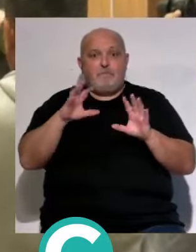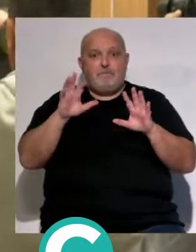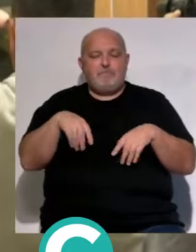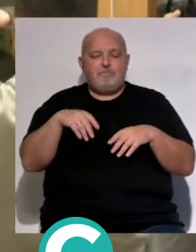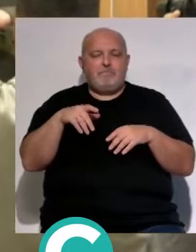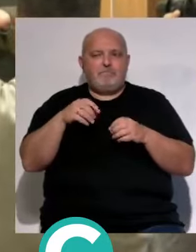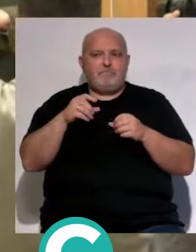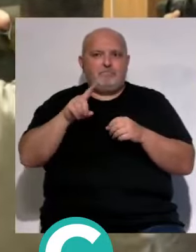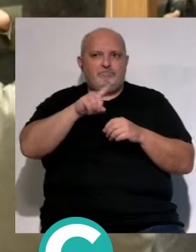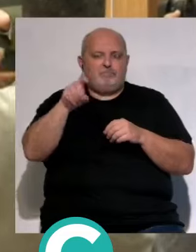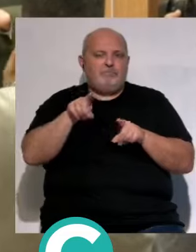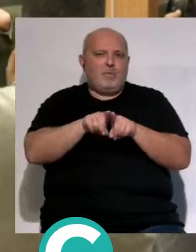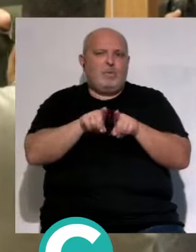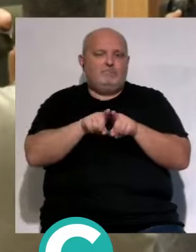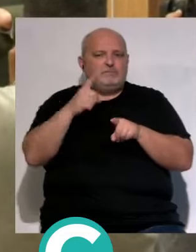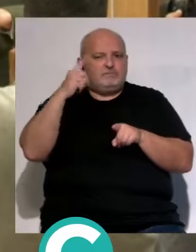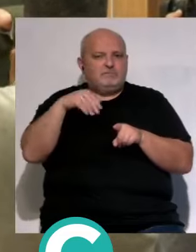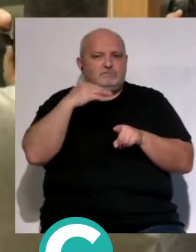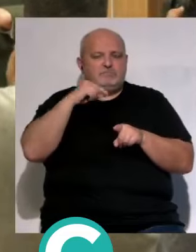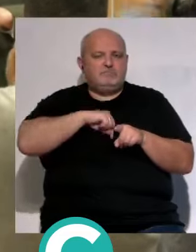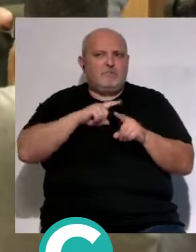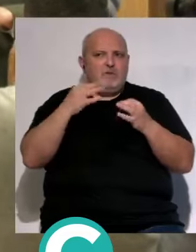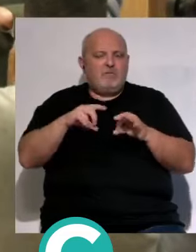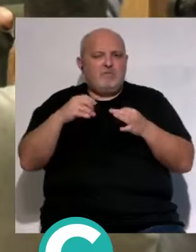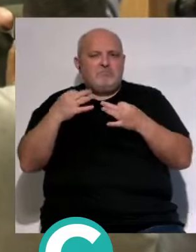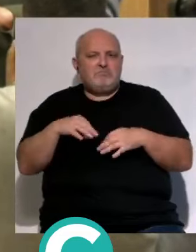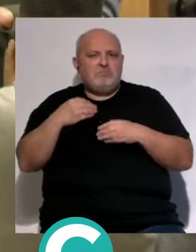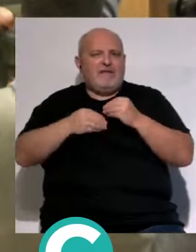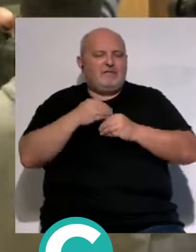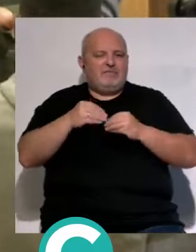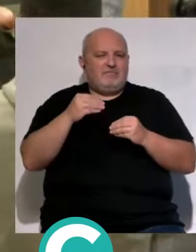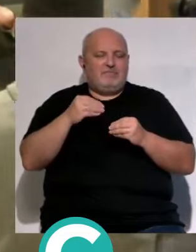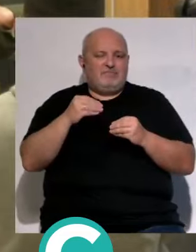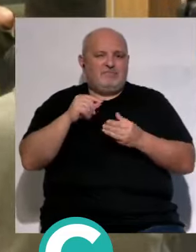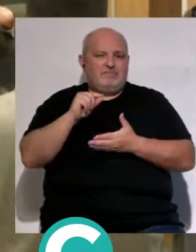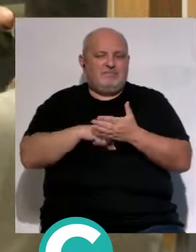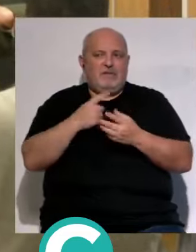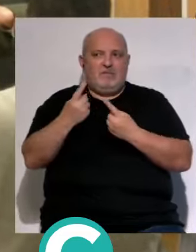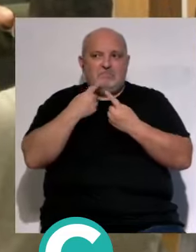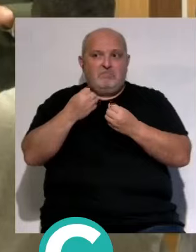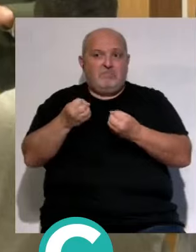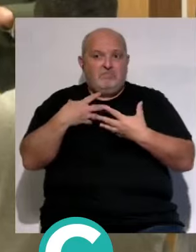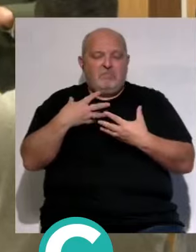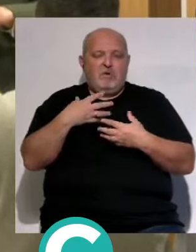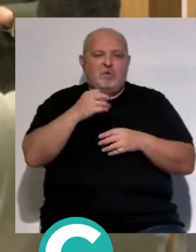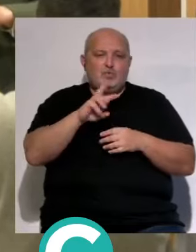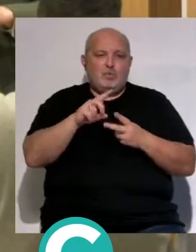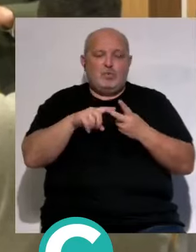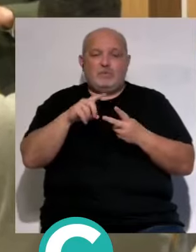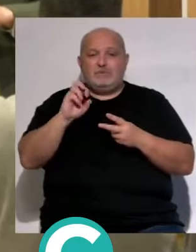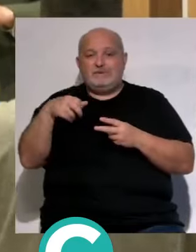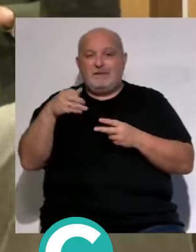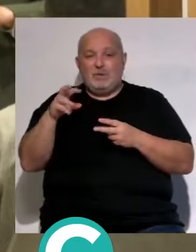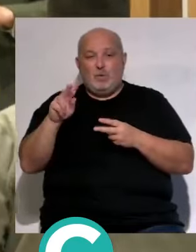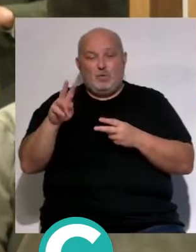en rueda de prensa que si se había quedado disconforme con el esfuerzo realizado en ese mercado invernal nos dijo que tanto Ousou como Samasekou